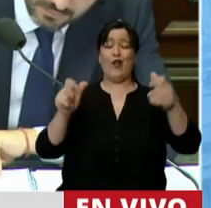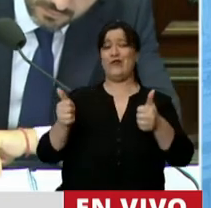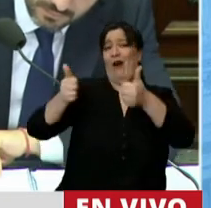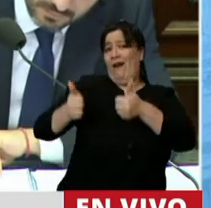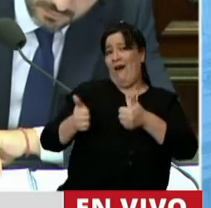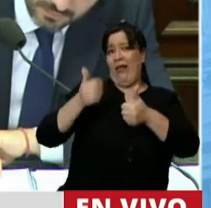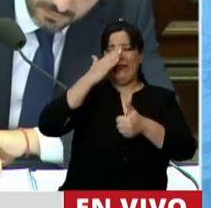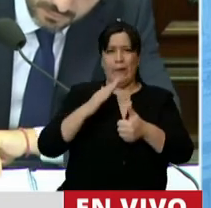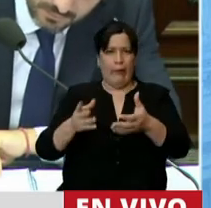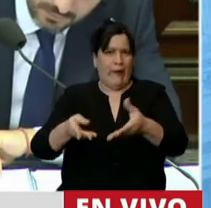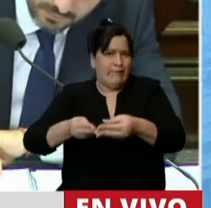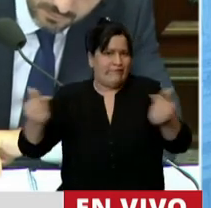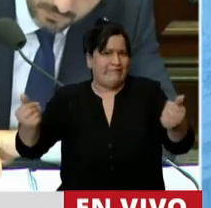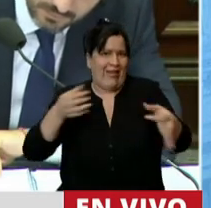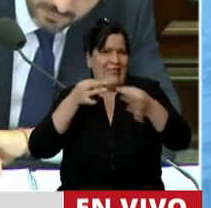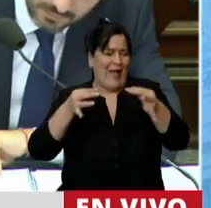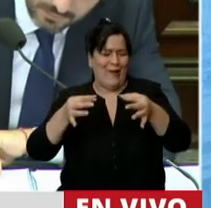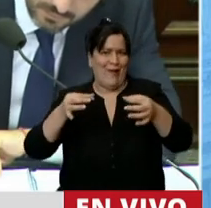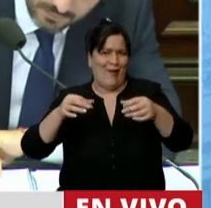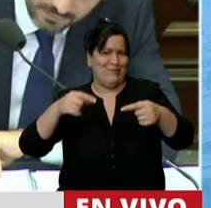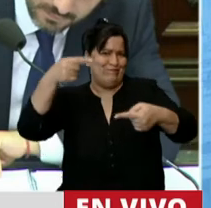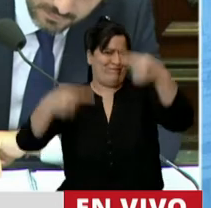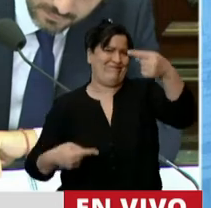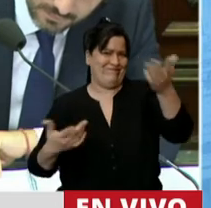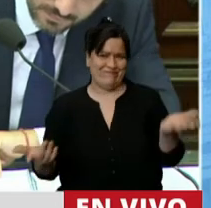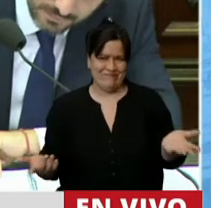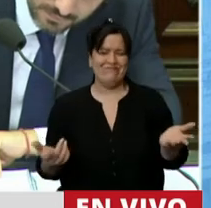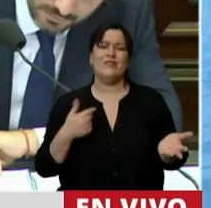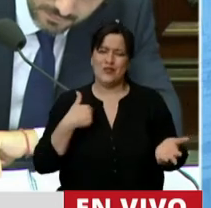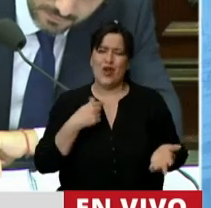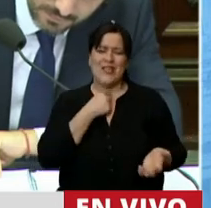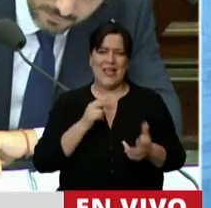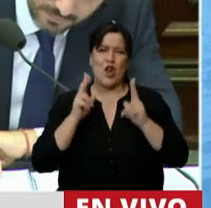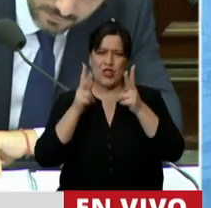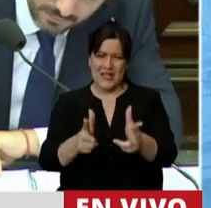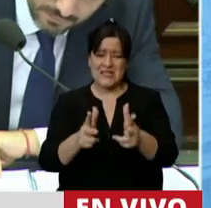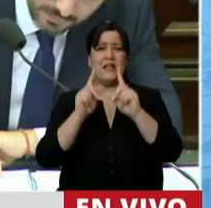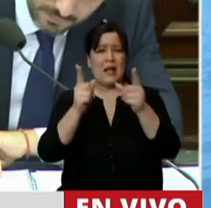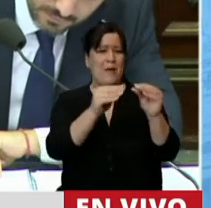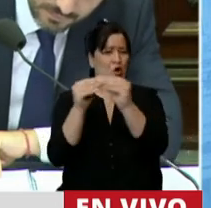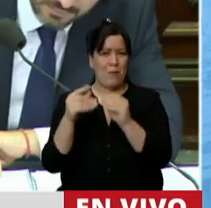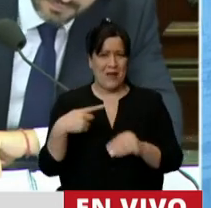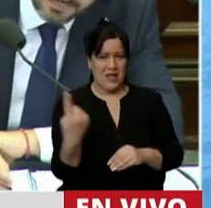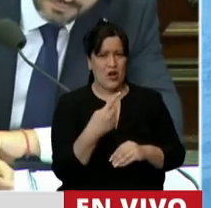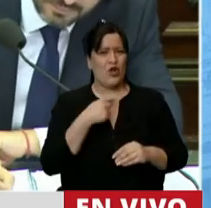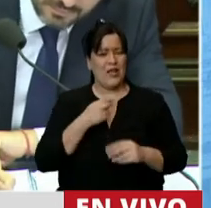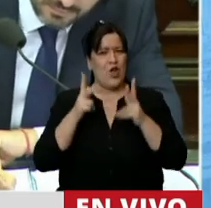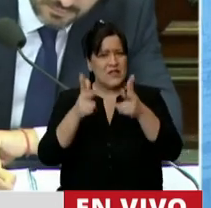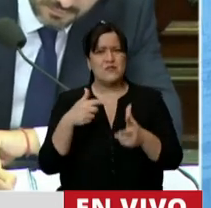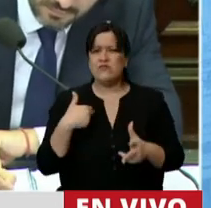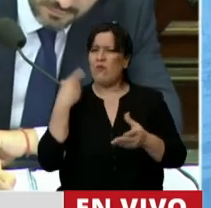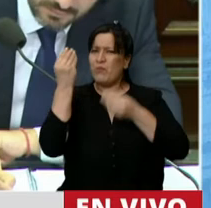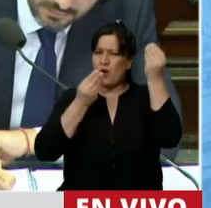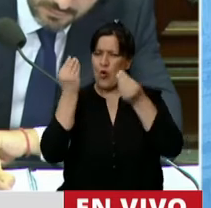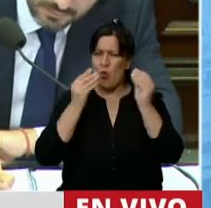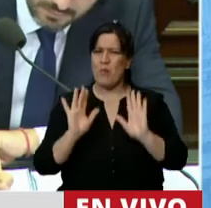Y han desaparecido los diálogos. Sí quiero decirle, presidente. Y a los colegas. Me preocupa.